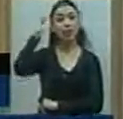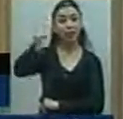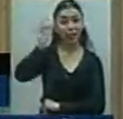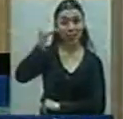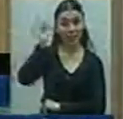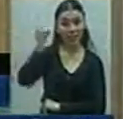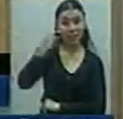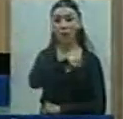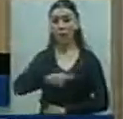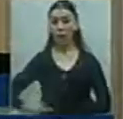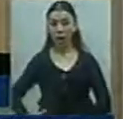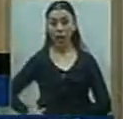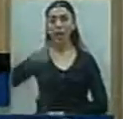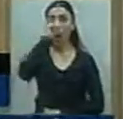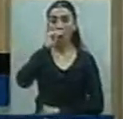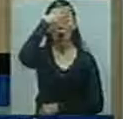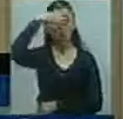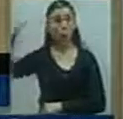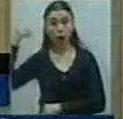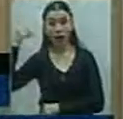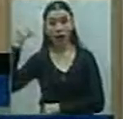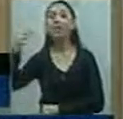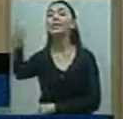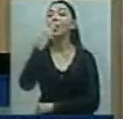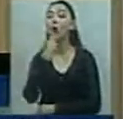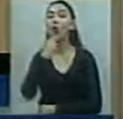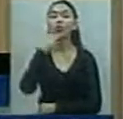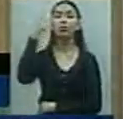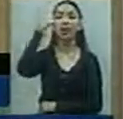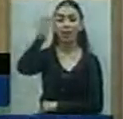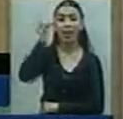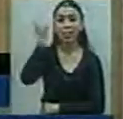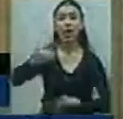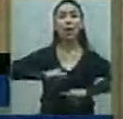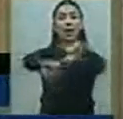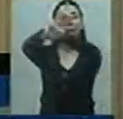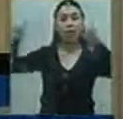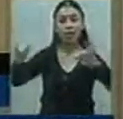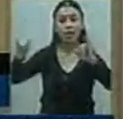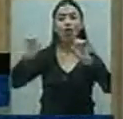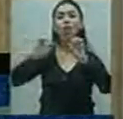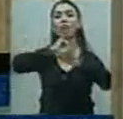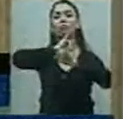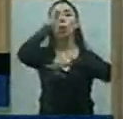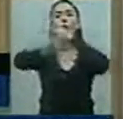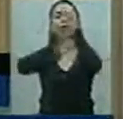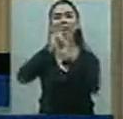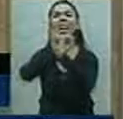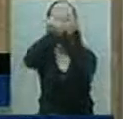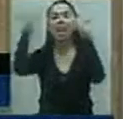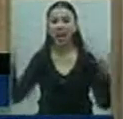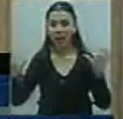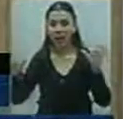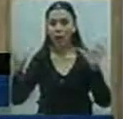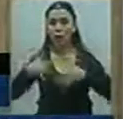responsables de la mala y fraudulenta administración rindan cuentas a